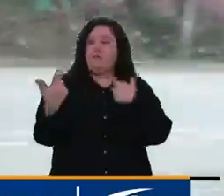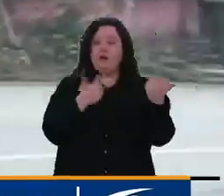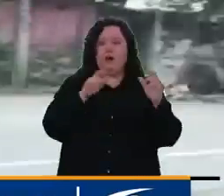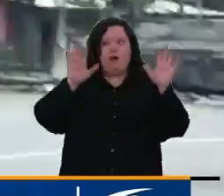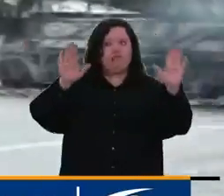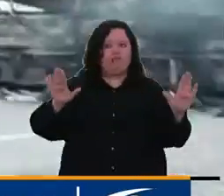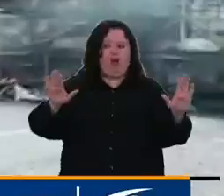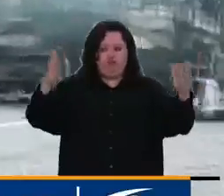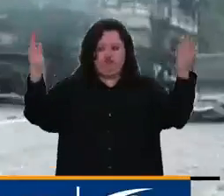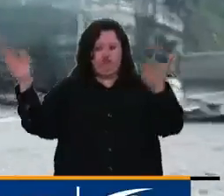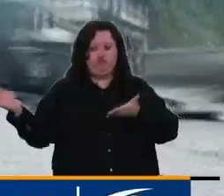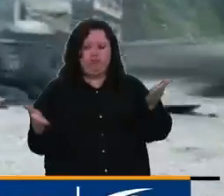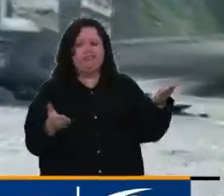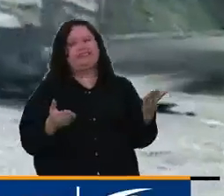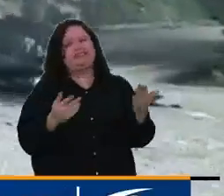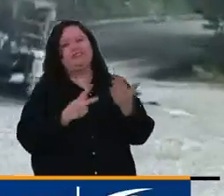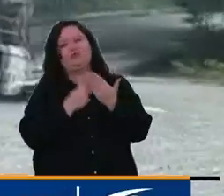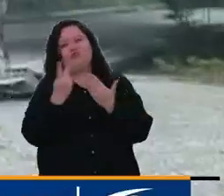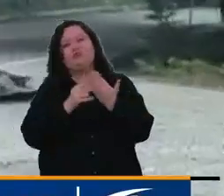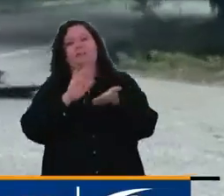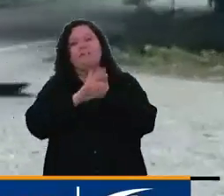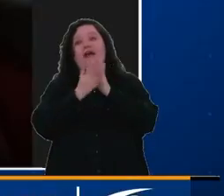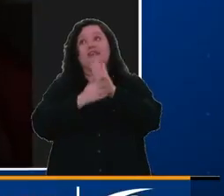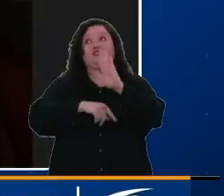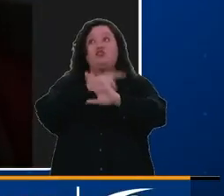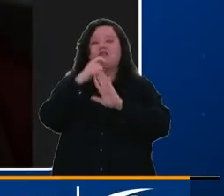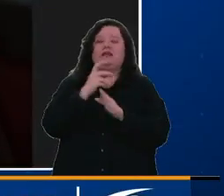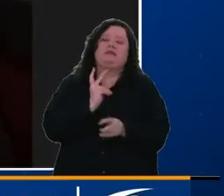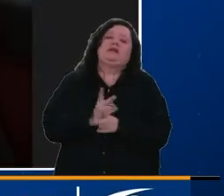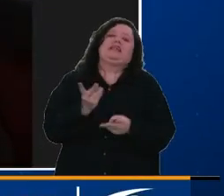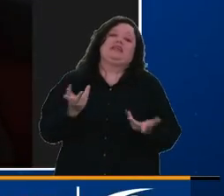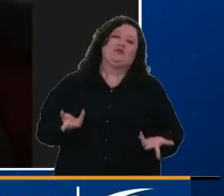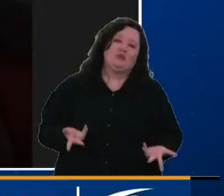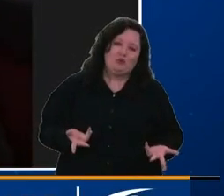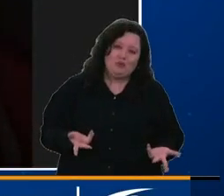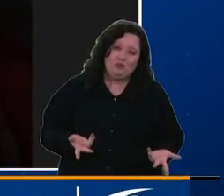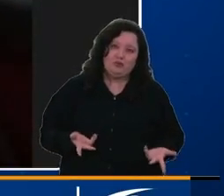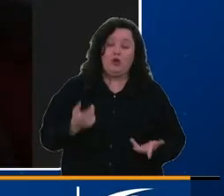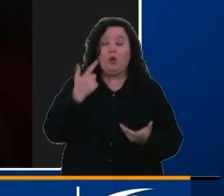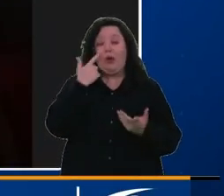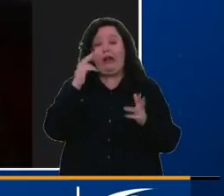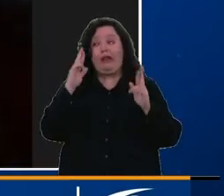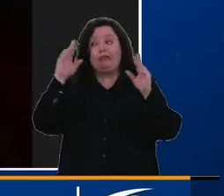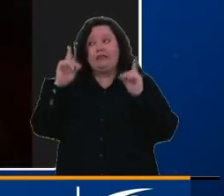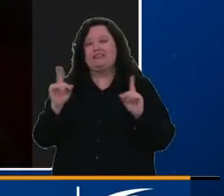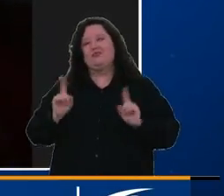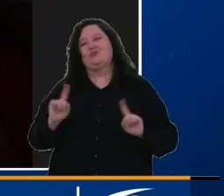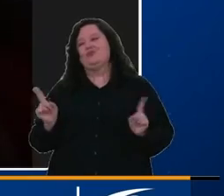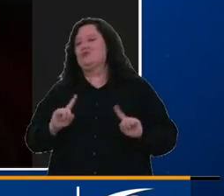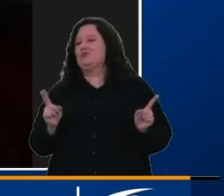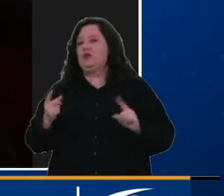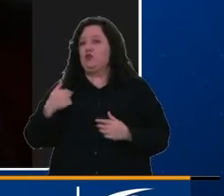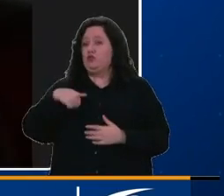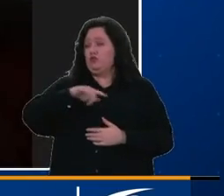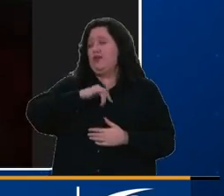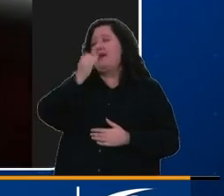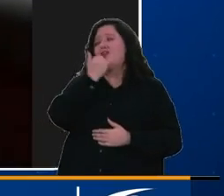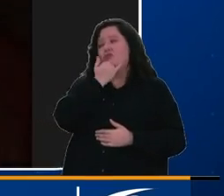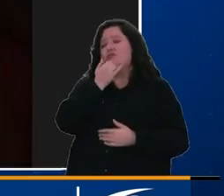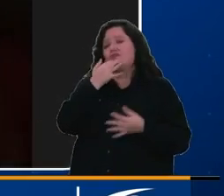fuego trae un riesgo para el proyecto de la paz total. Esperemos que no vayan a tomar la decisión para nosotros cerrada y que sería